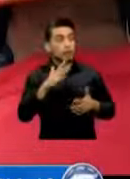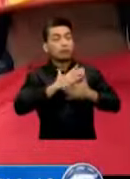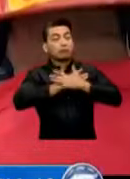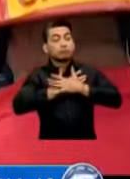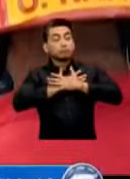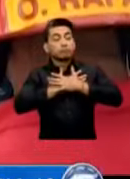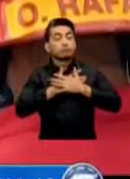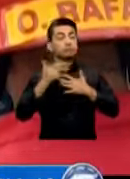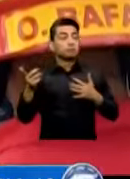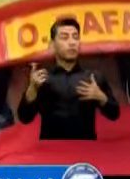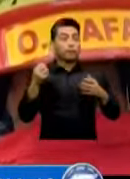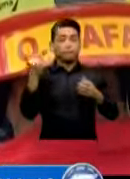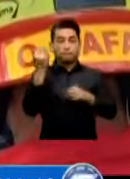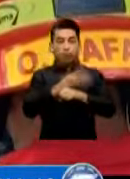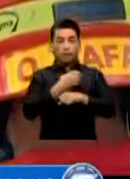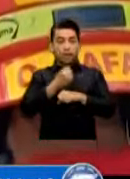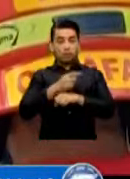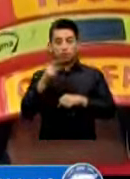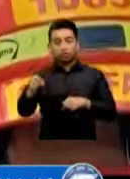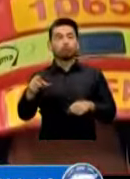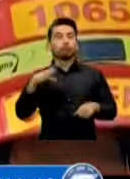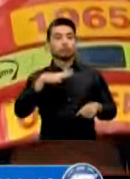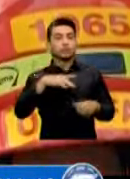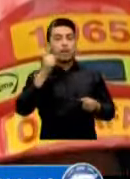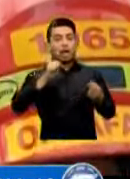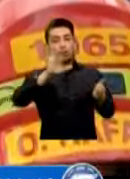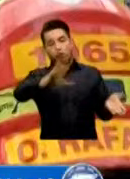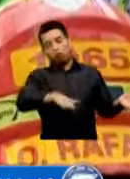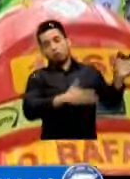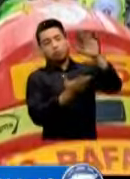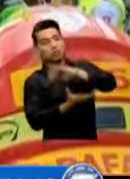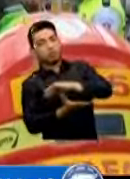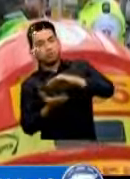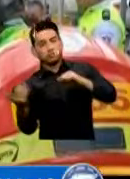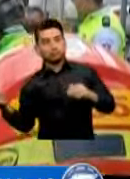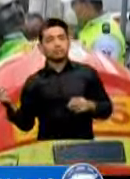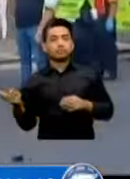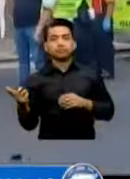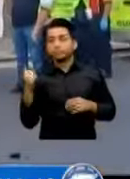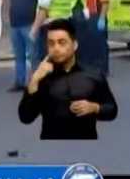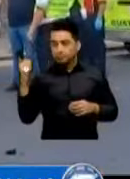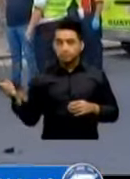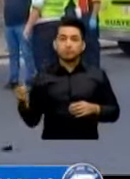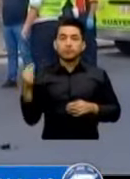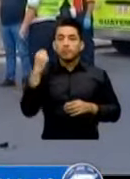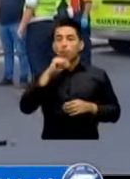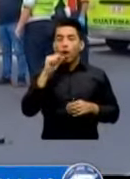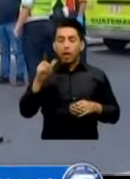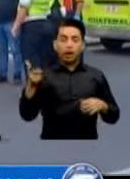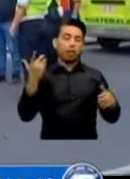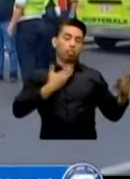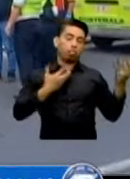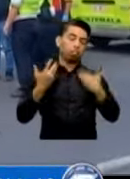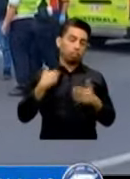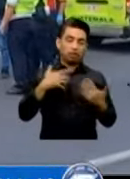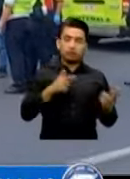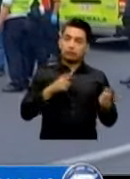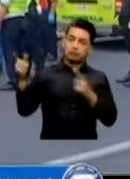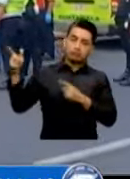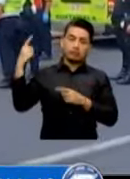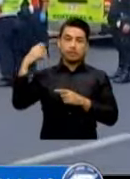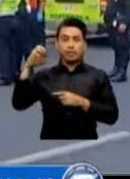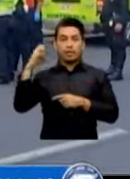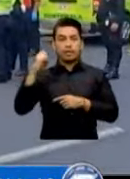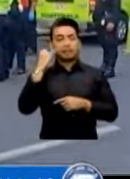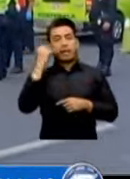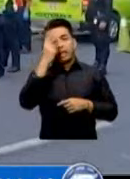Municipales Lograron Localizar Un Vehículo Volcado En Este Percance Una Mujer Resultó Herida Y Fue Trasladada A La Emergencia Del X